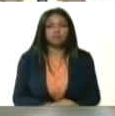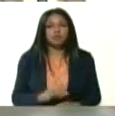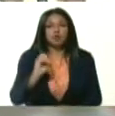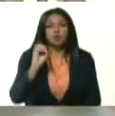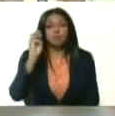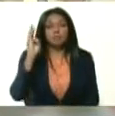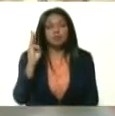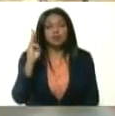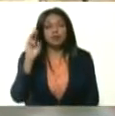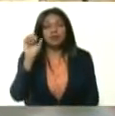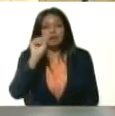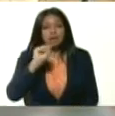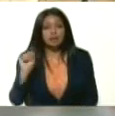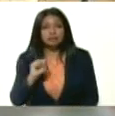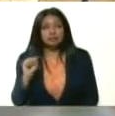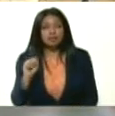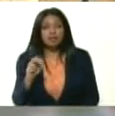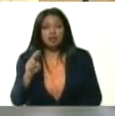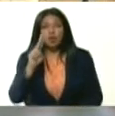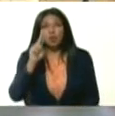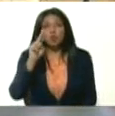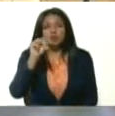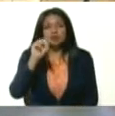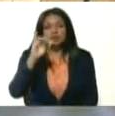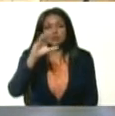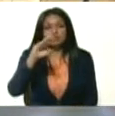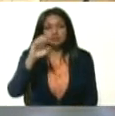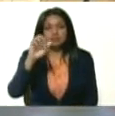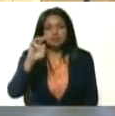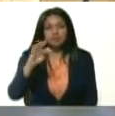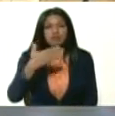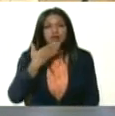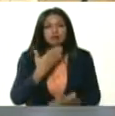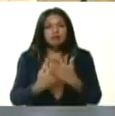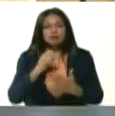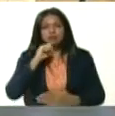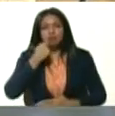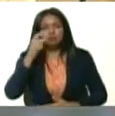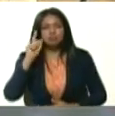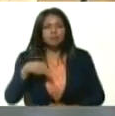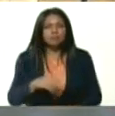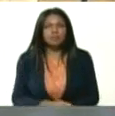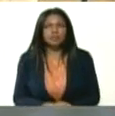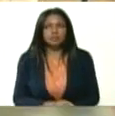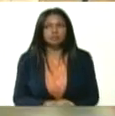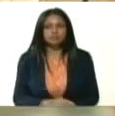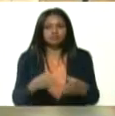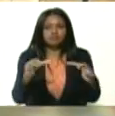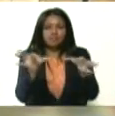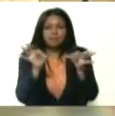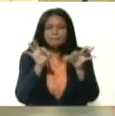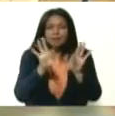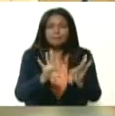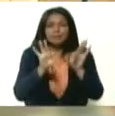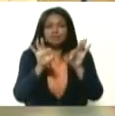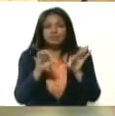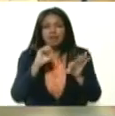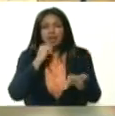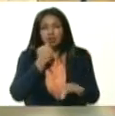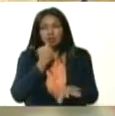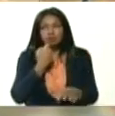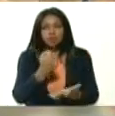a la UNICEF. Y quiero agradecer a Rusia, de manera particular, la ayuda